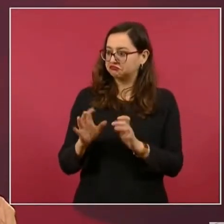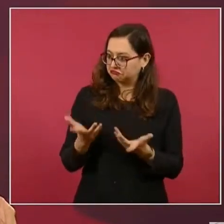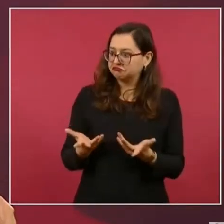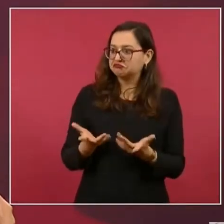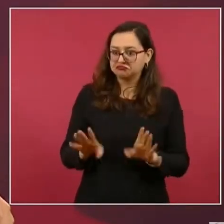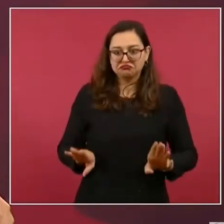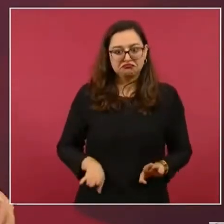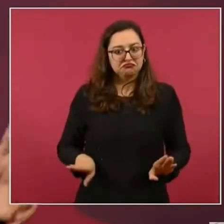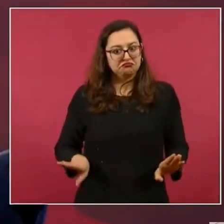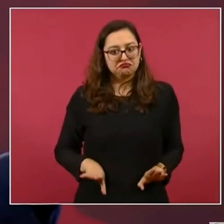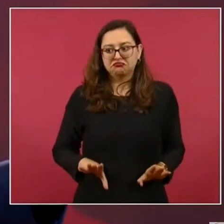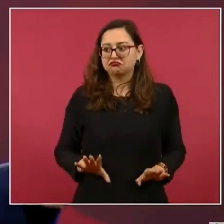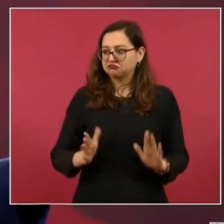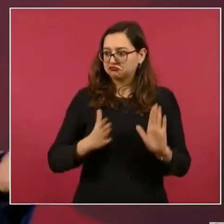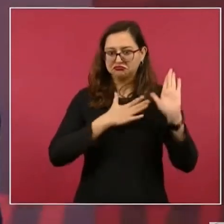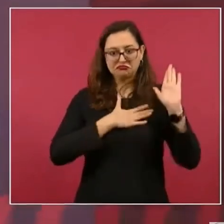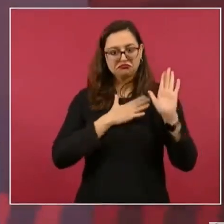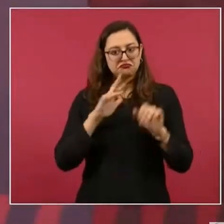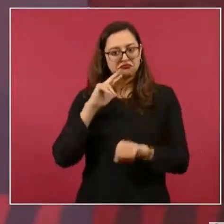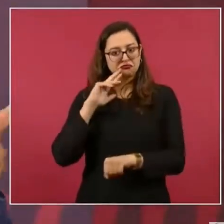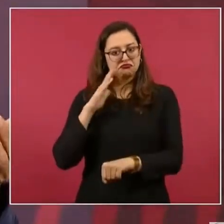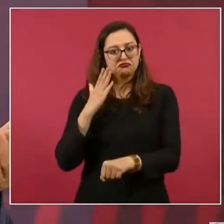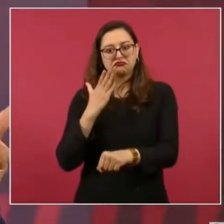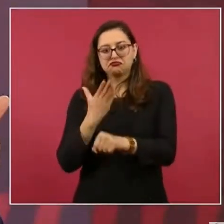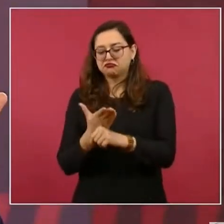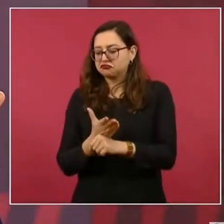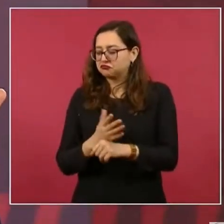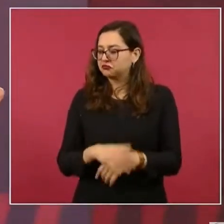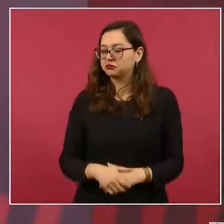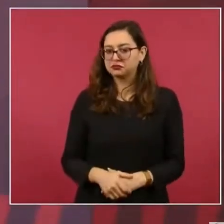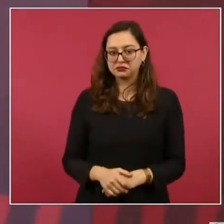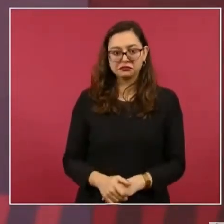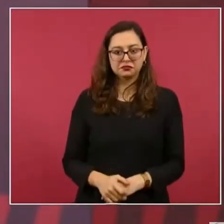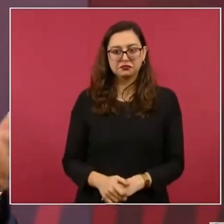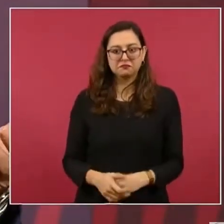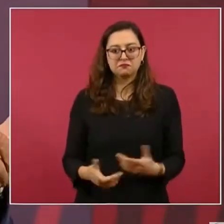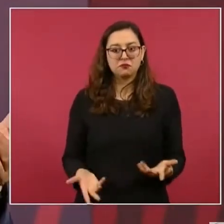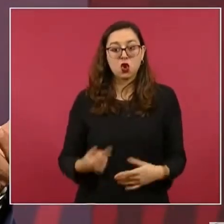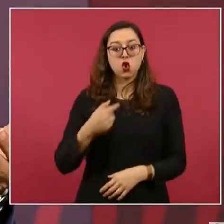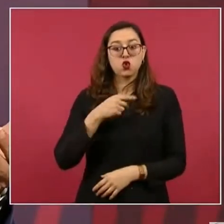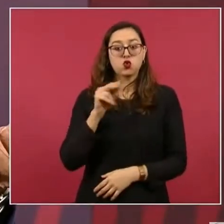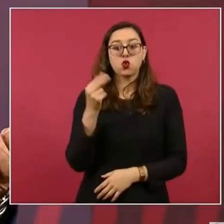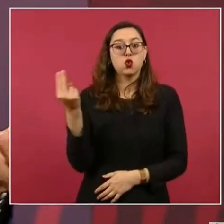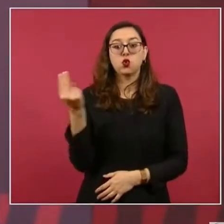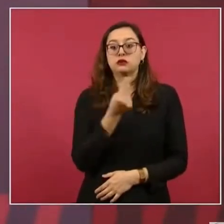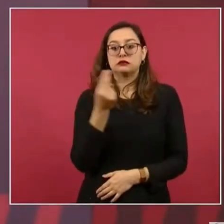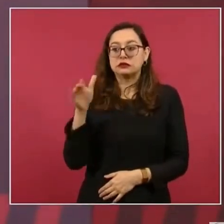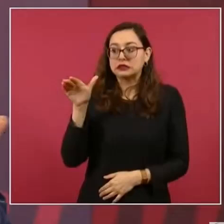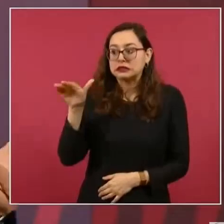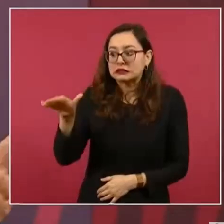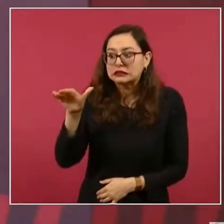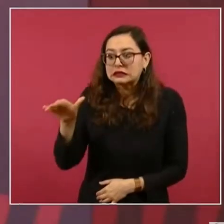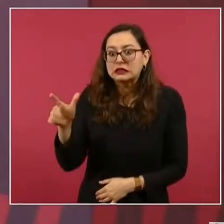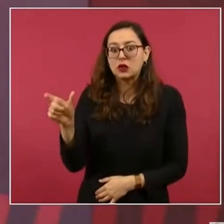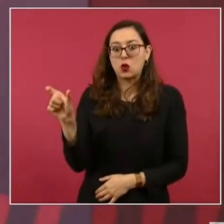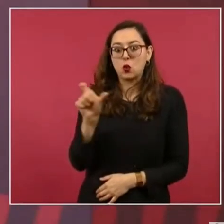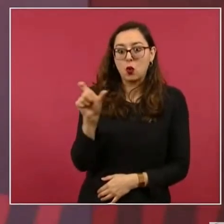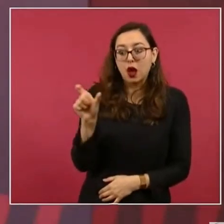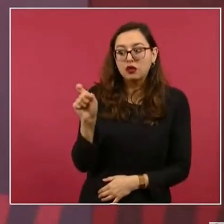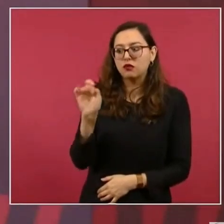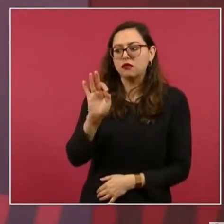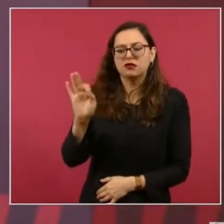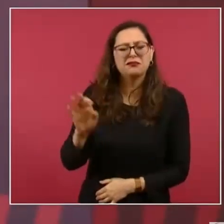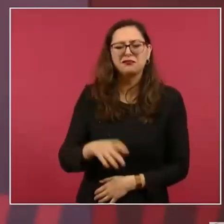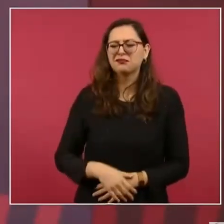ya ni les digo de la entrega de los ingenieros